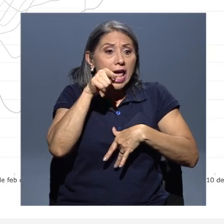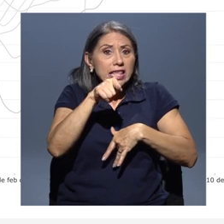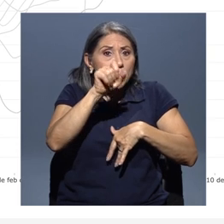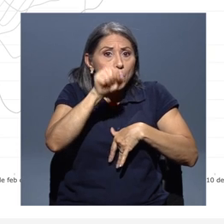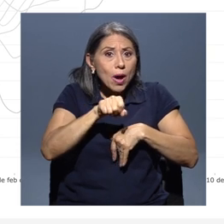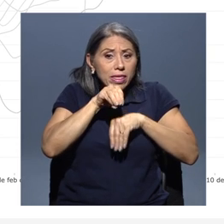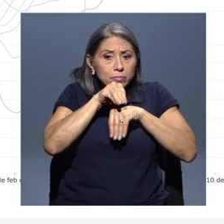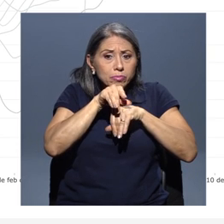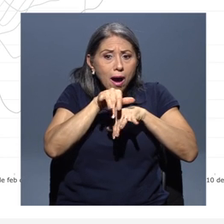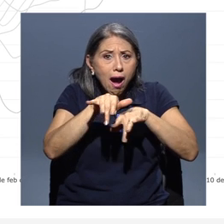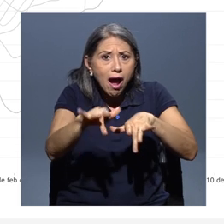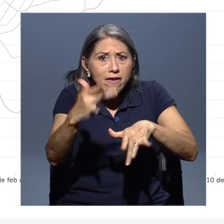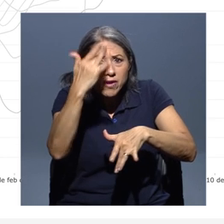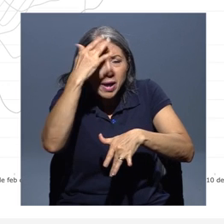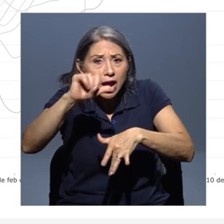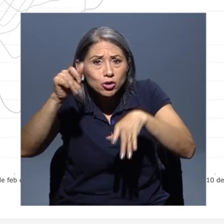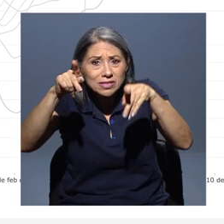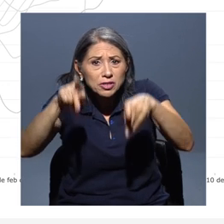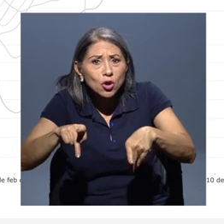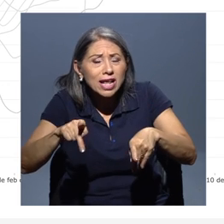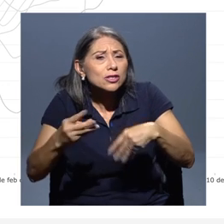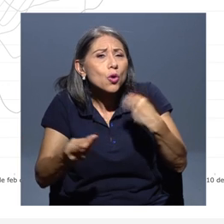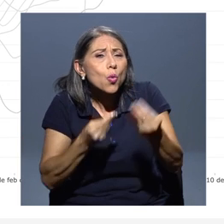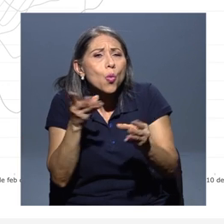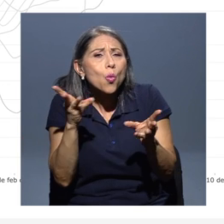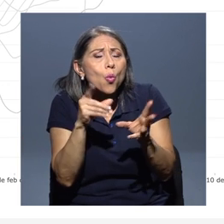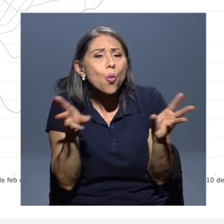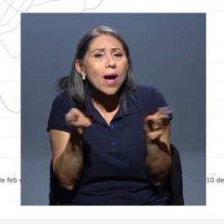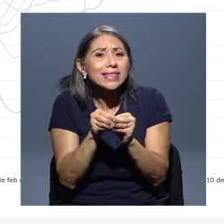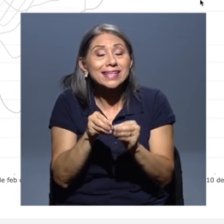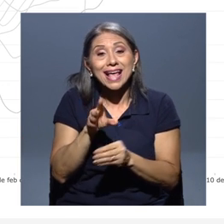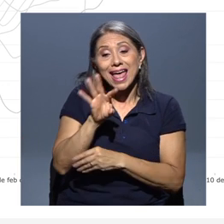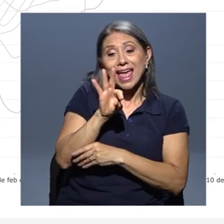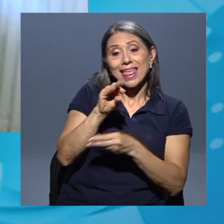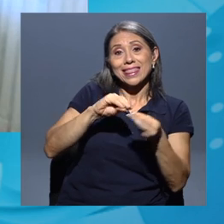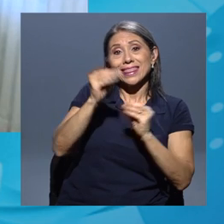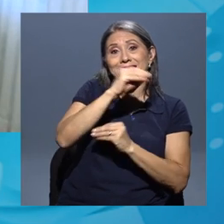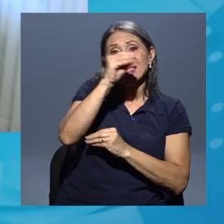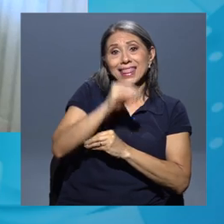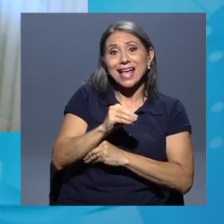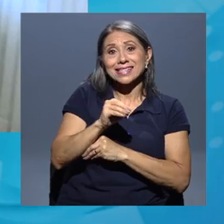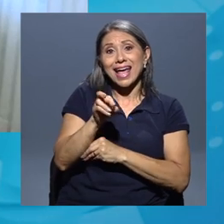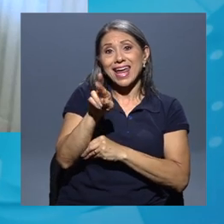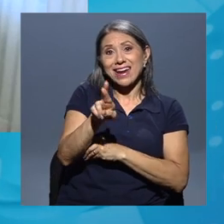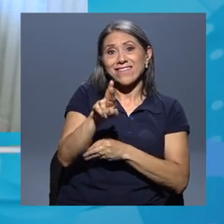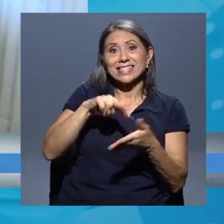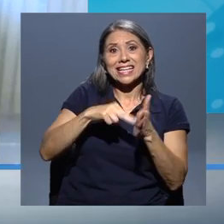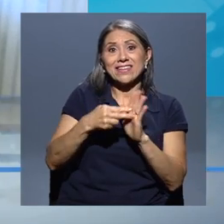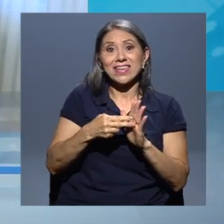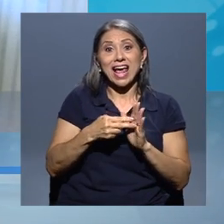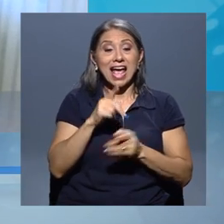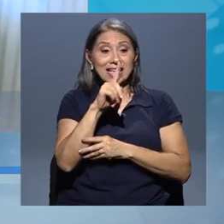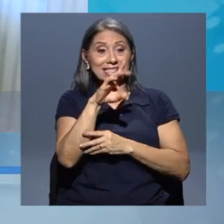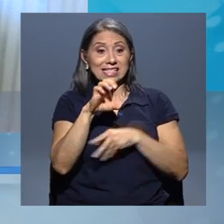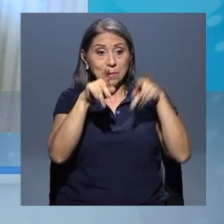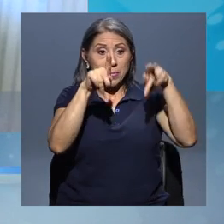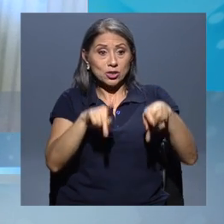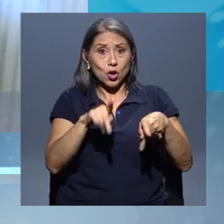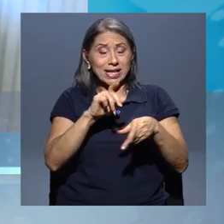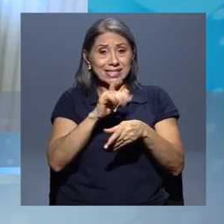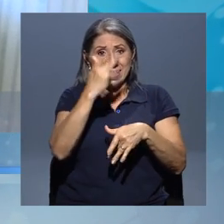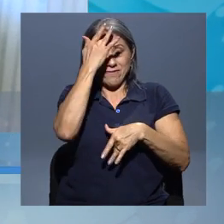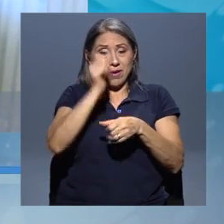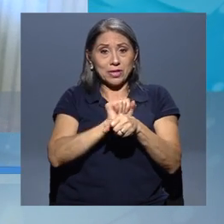Una tasa R de uno quiere decir que cada 100 contagiados contagian a otros 100, no hay aumento ni